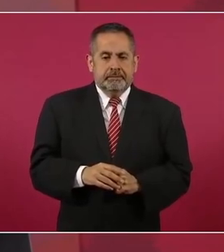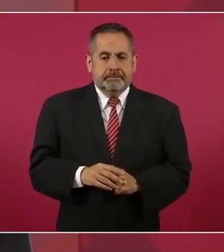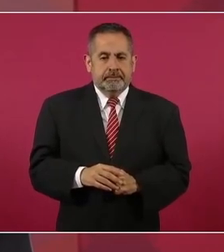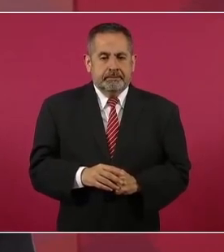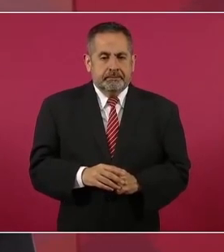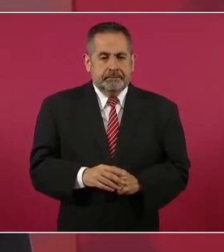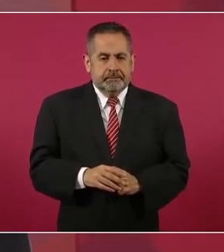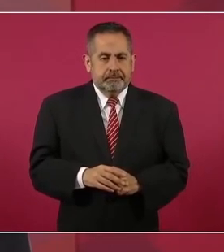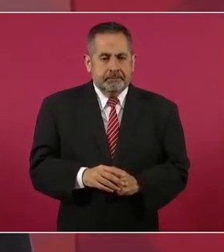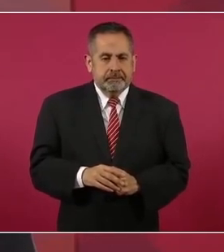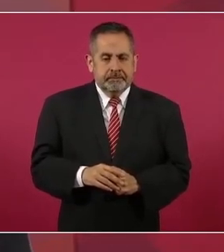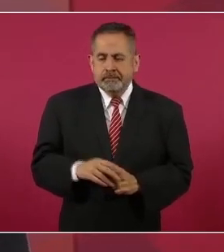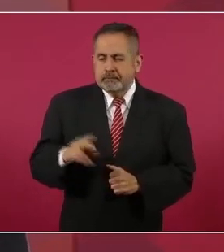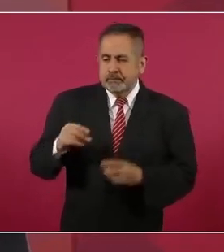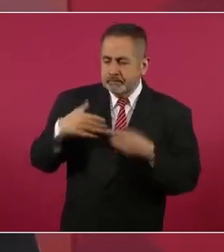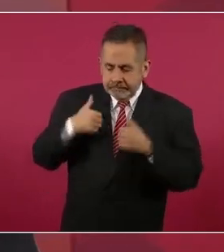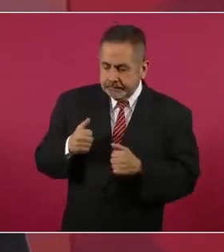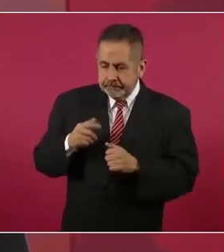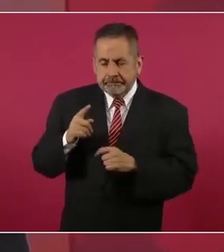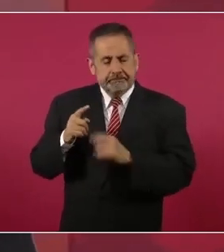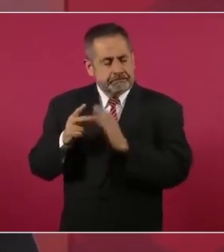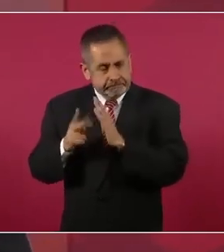No entienda la primera.